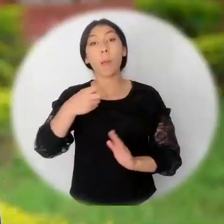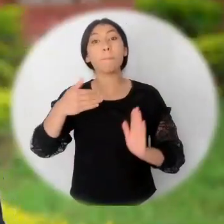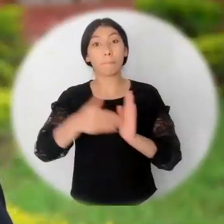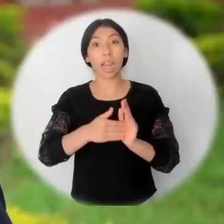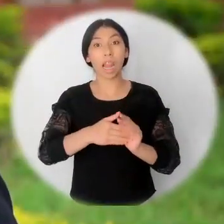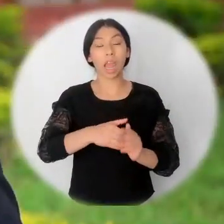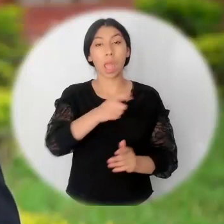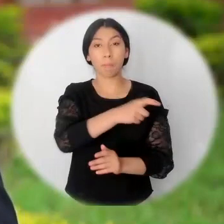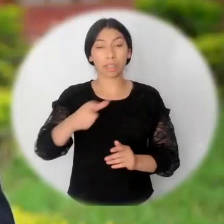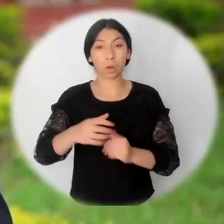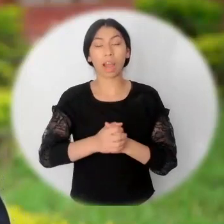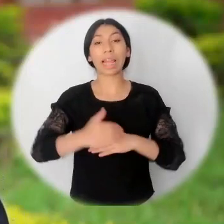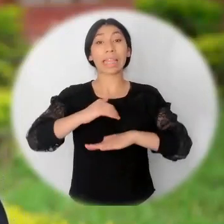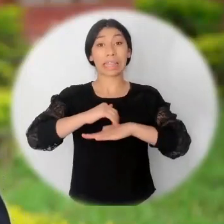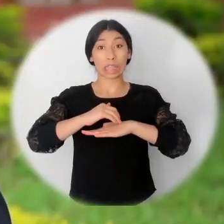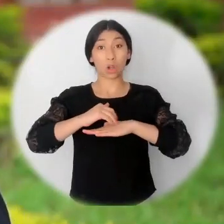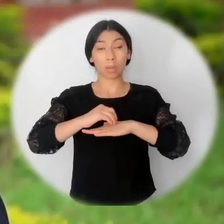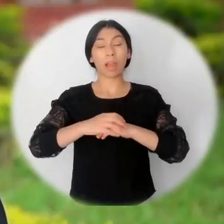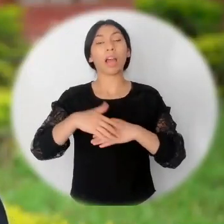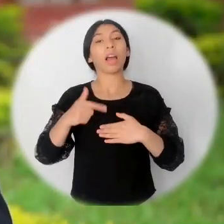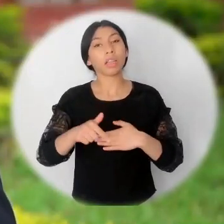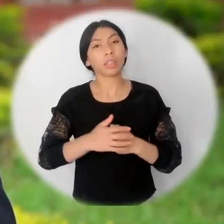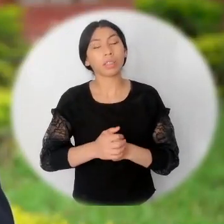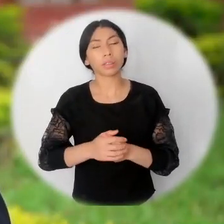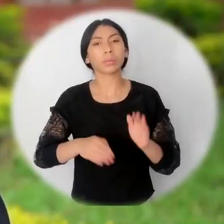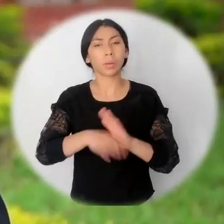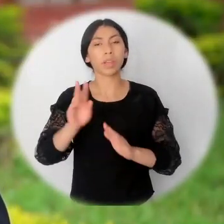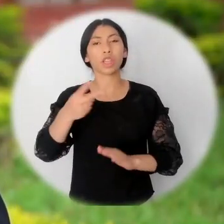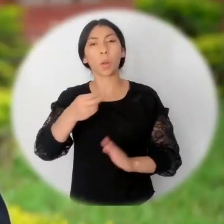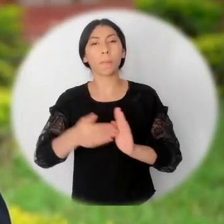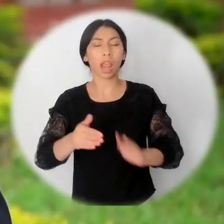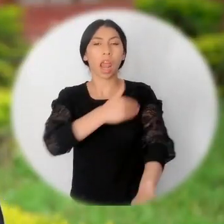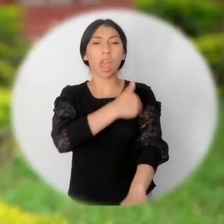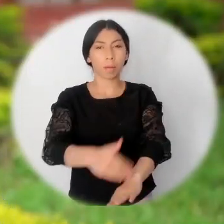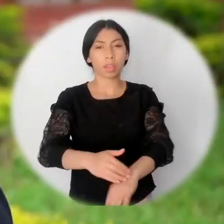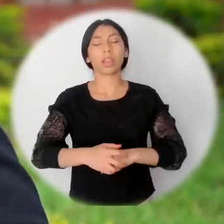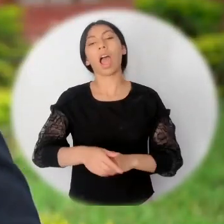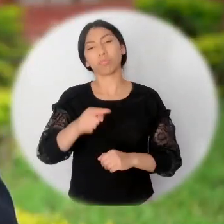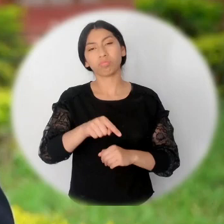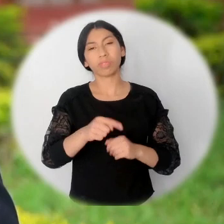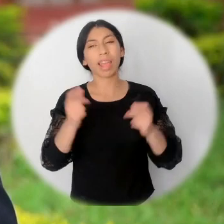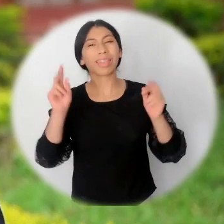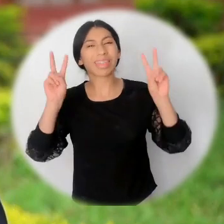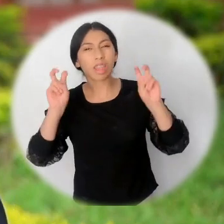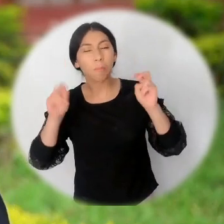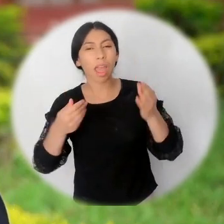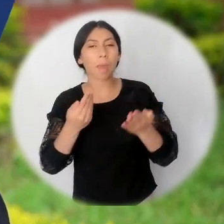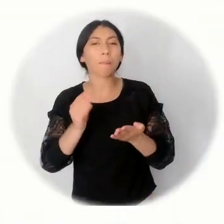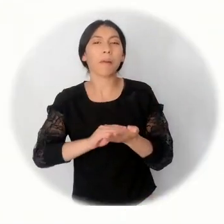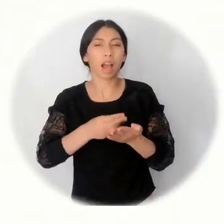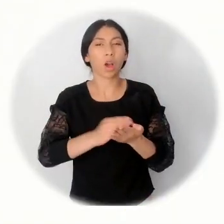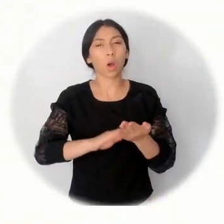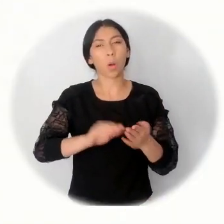indemnizadas en medio de la pandemia en el departamento de Tolima. Estos giros, que alcanzan los 15.000 millones de pesos, hacen parte de las medidas de reparación integral.